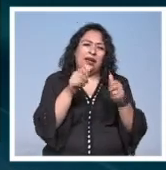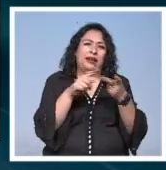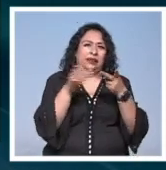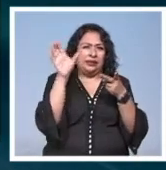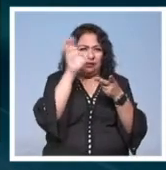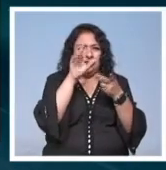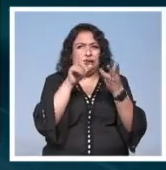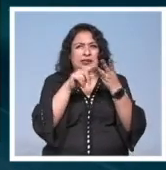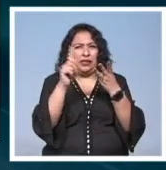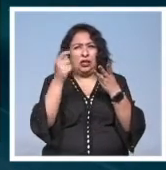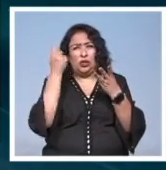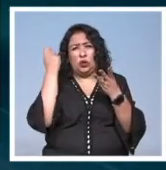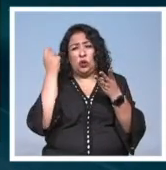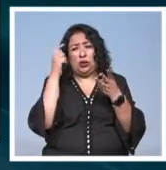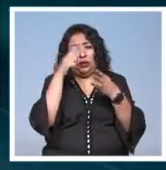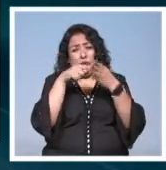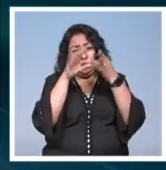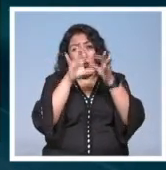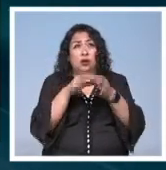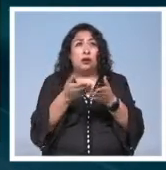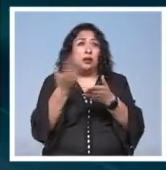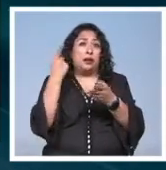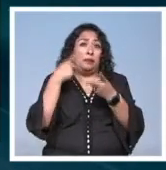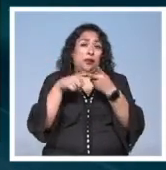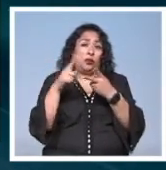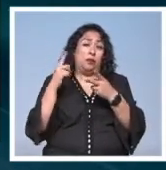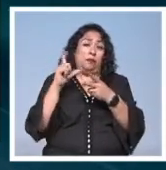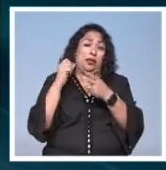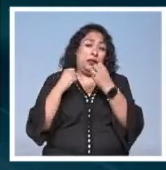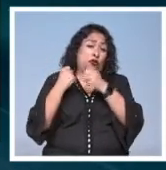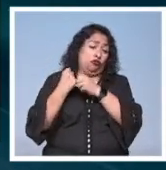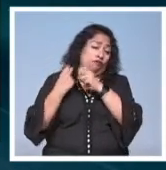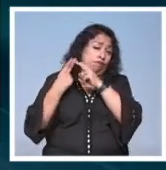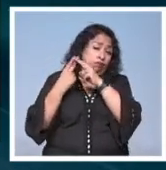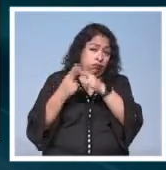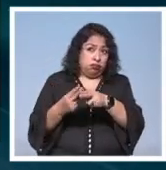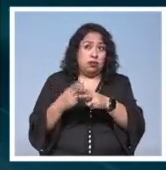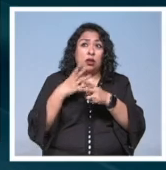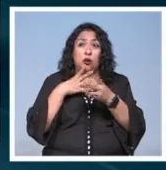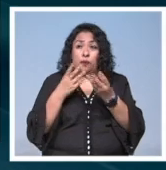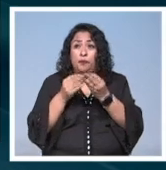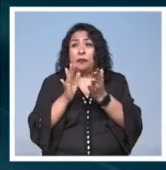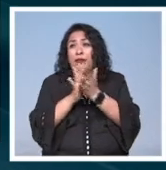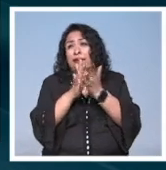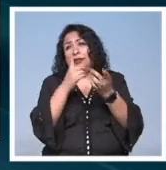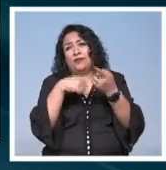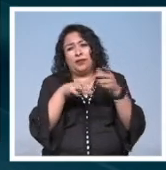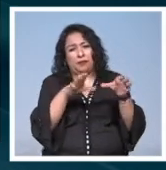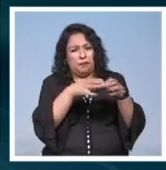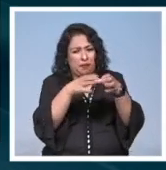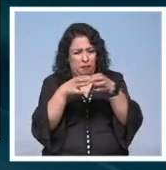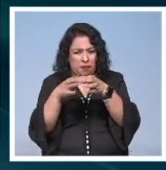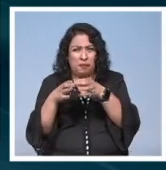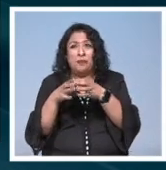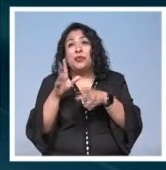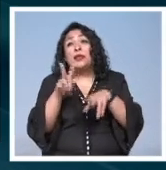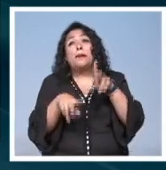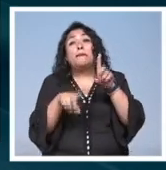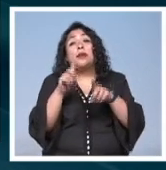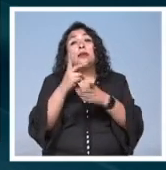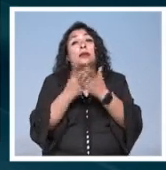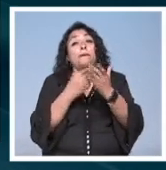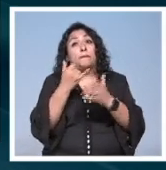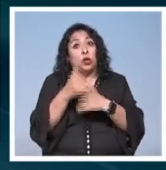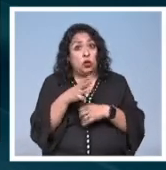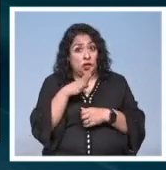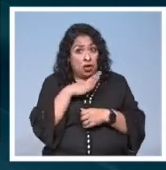y tecnología desde hace más de 20 años y tenemos colaboradores de todas las disciplinas según el proyecto que estemos